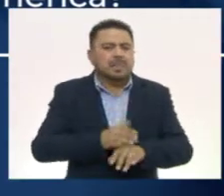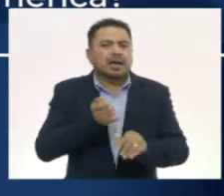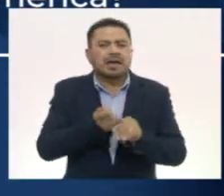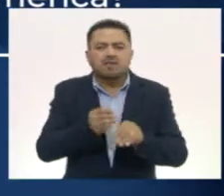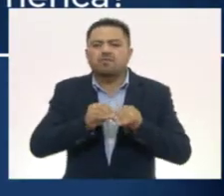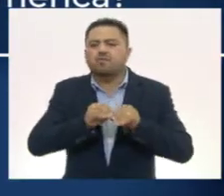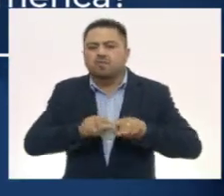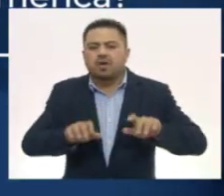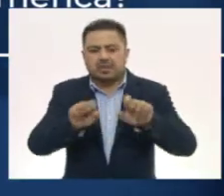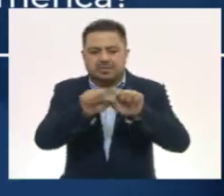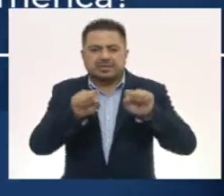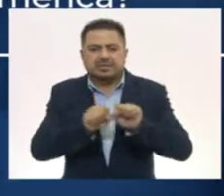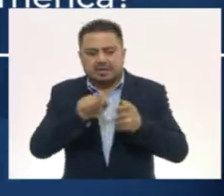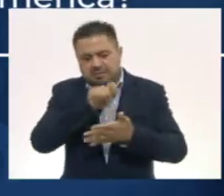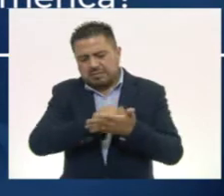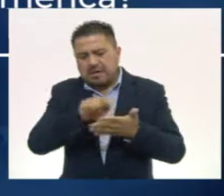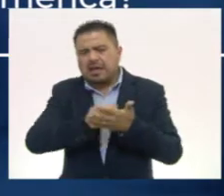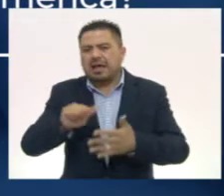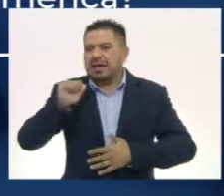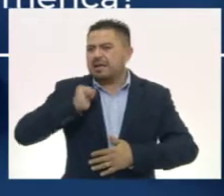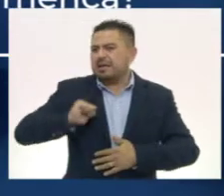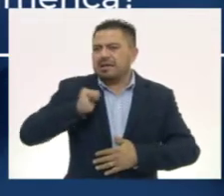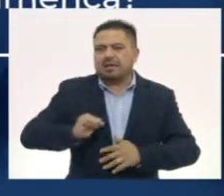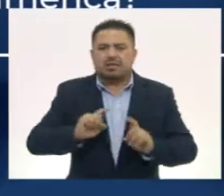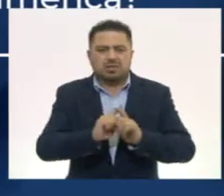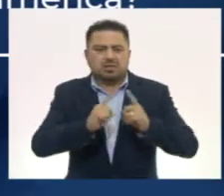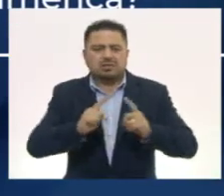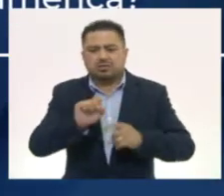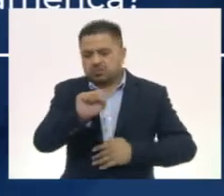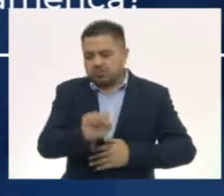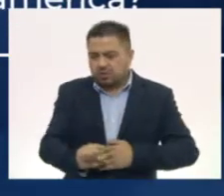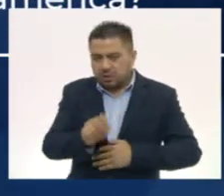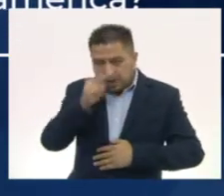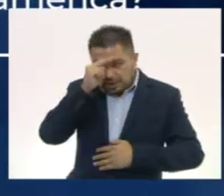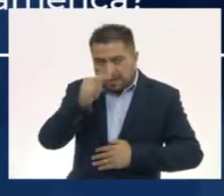sobre los sistemas de escritura desarrollados en Mesoamérica?